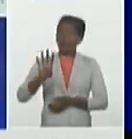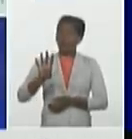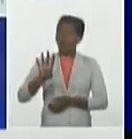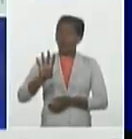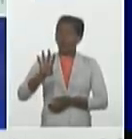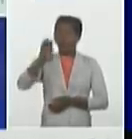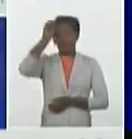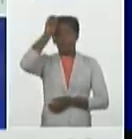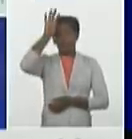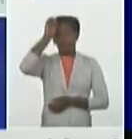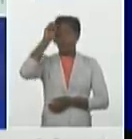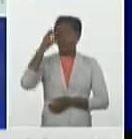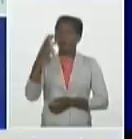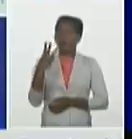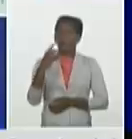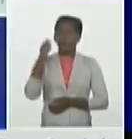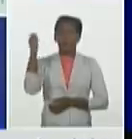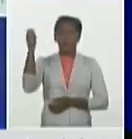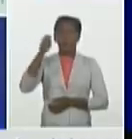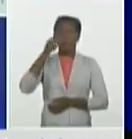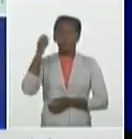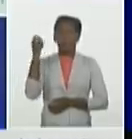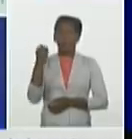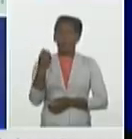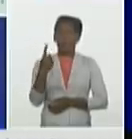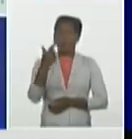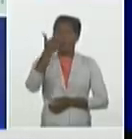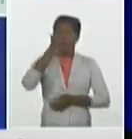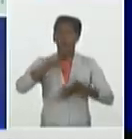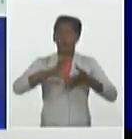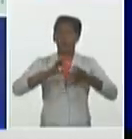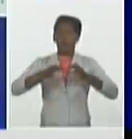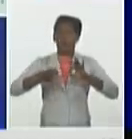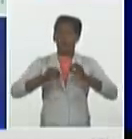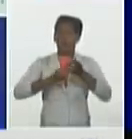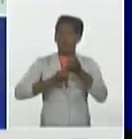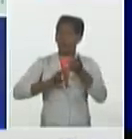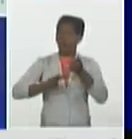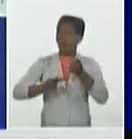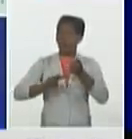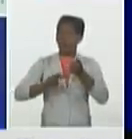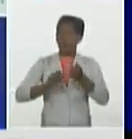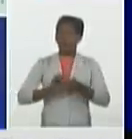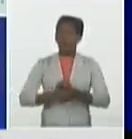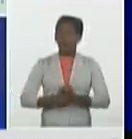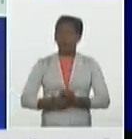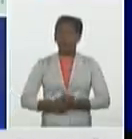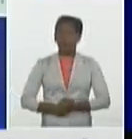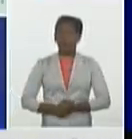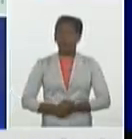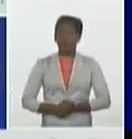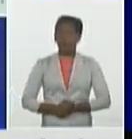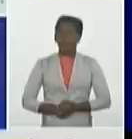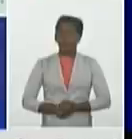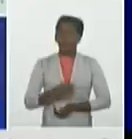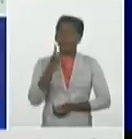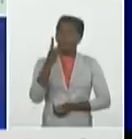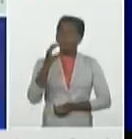y Mantua 1 caso Artemisa incrementa en 9 los casos autóctonos ayer 20